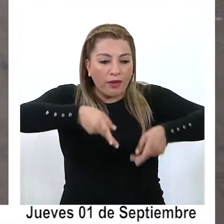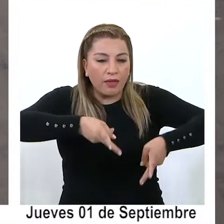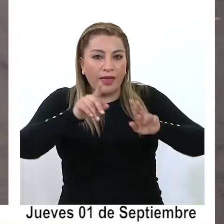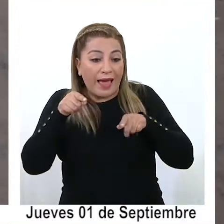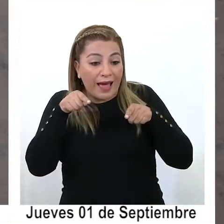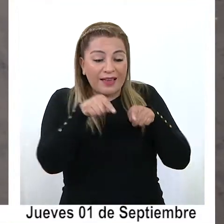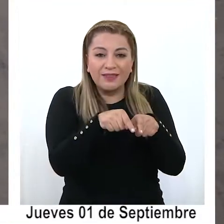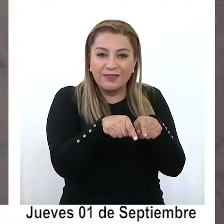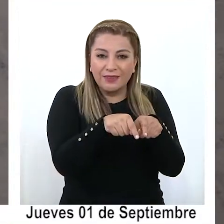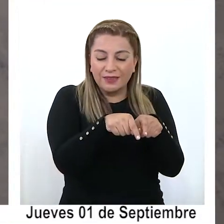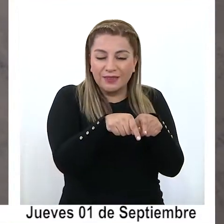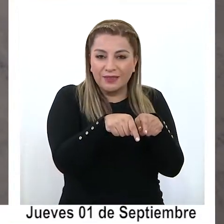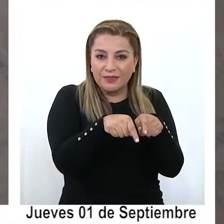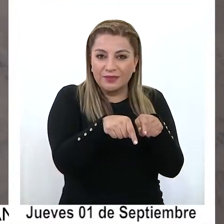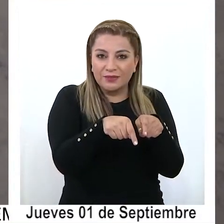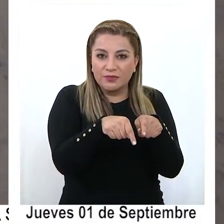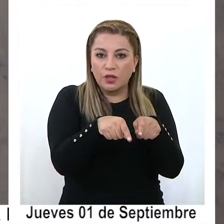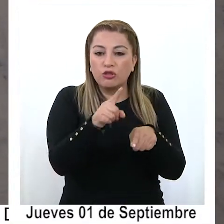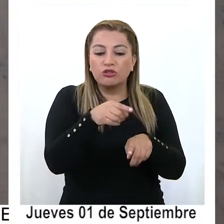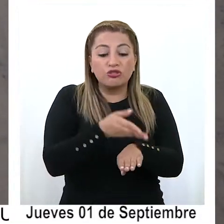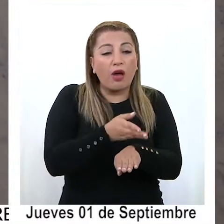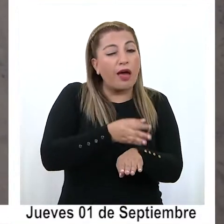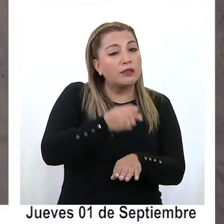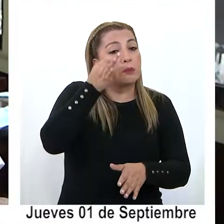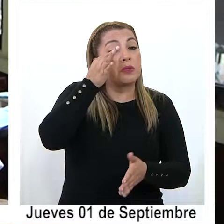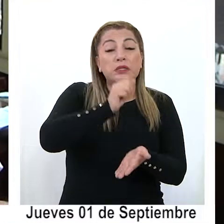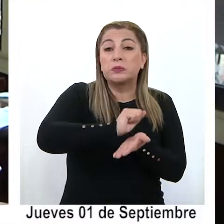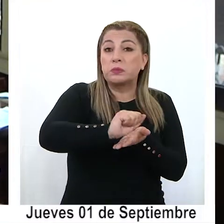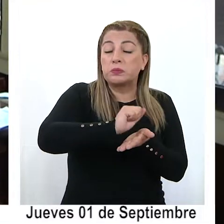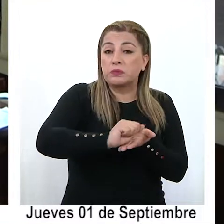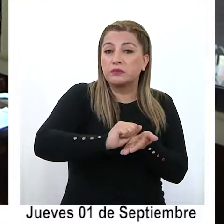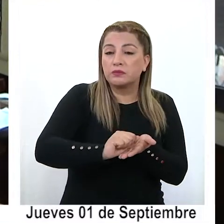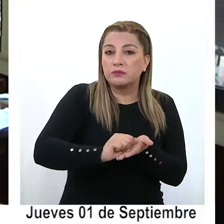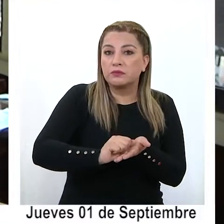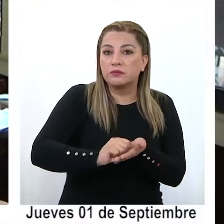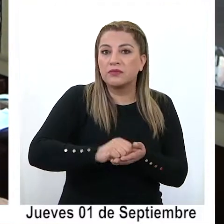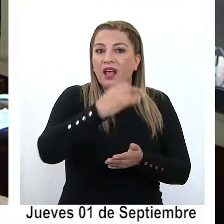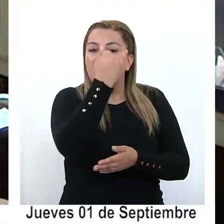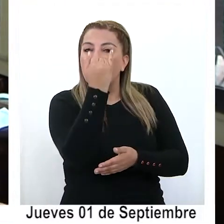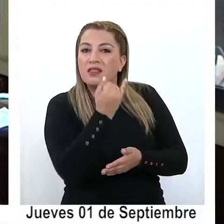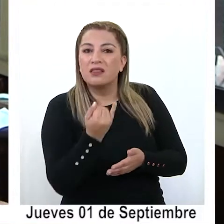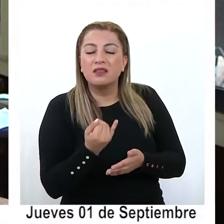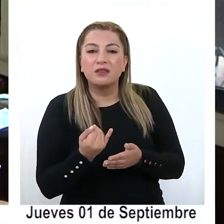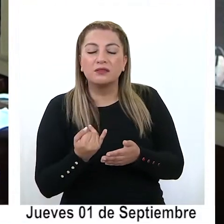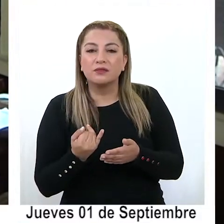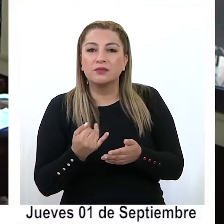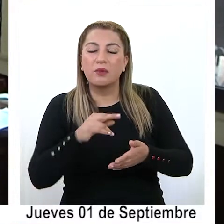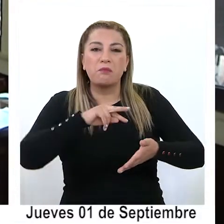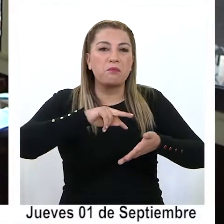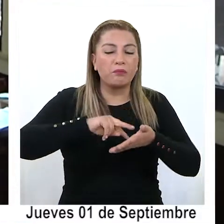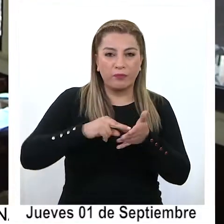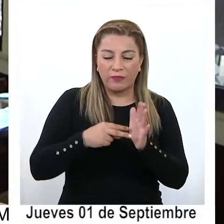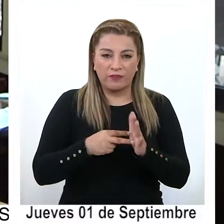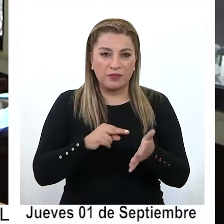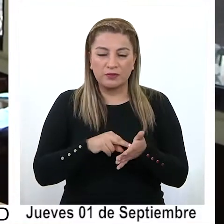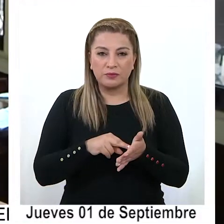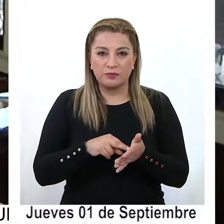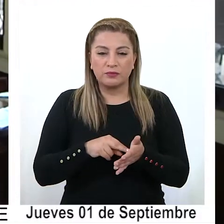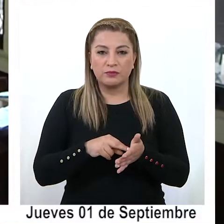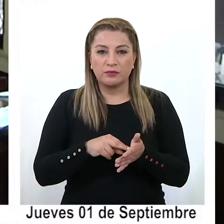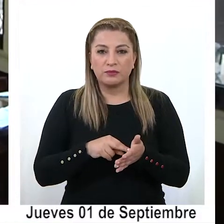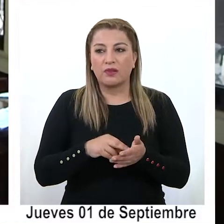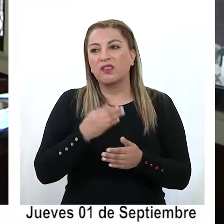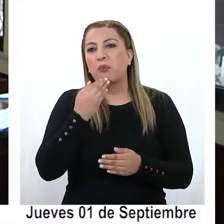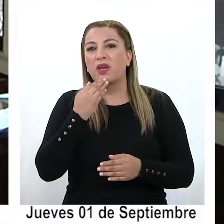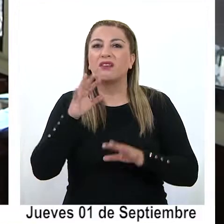utilizar donde se ha registrado previamente que no hay afectación a seres